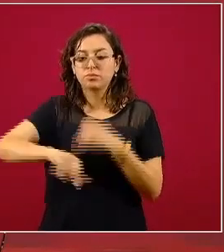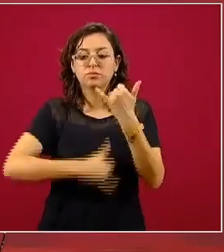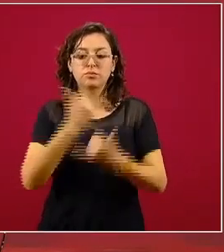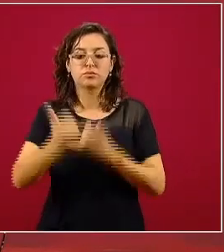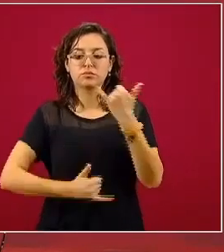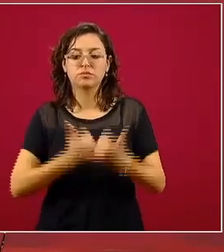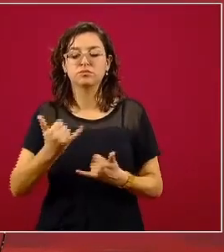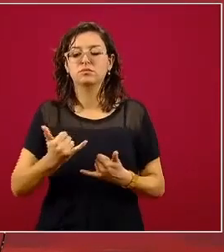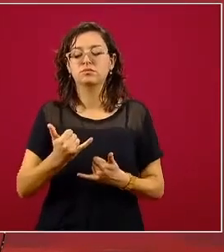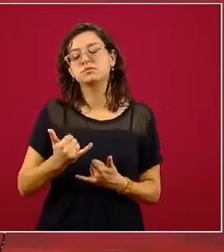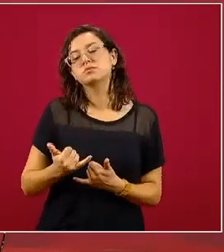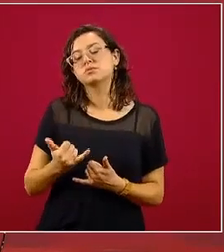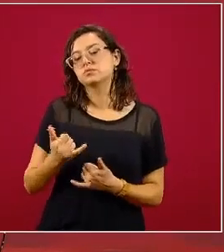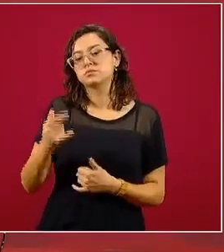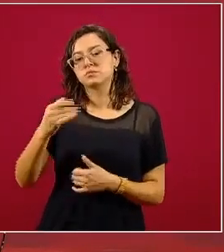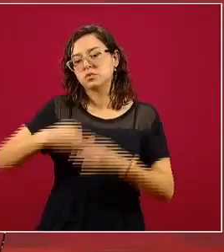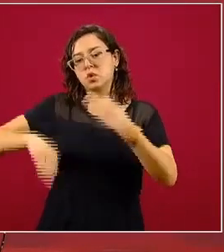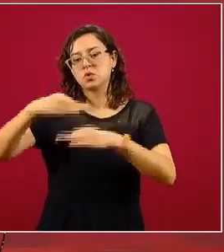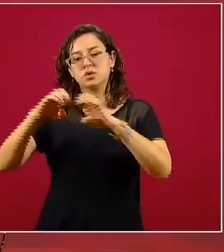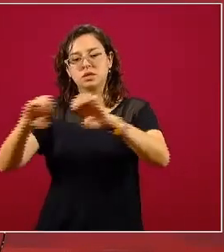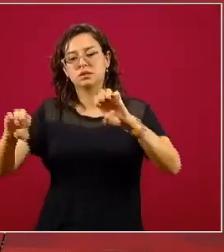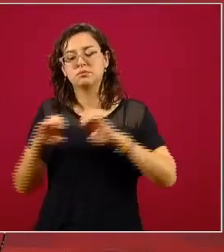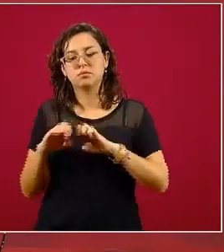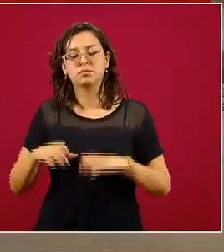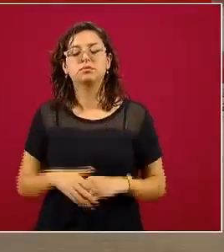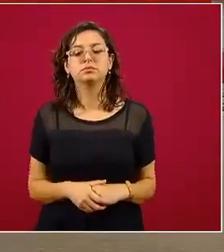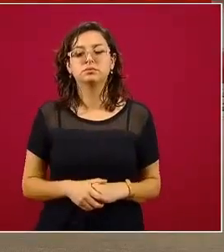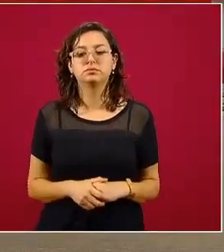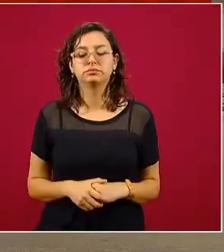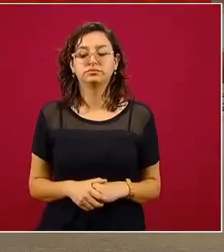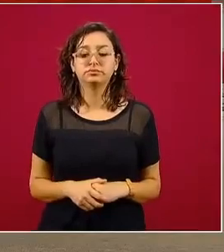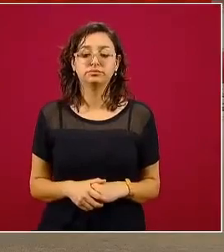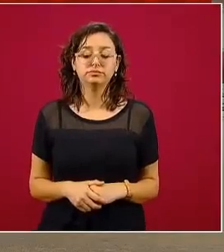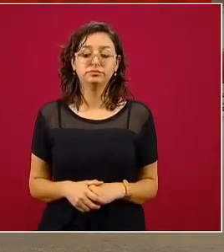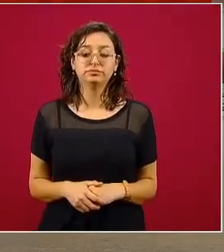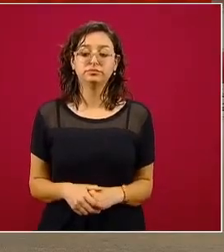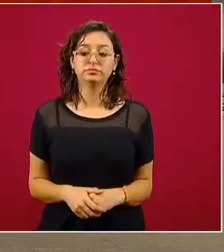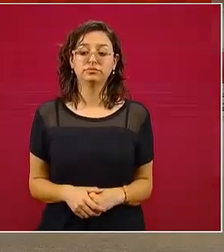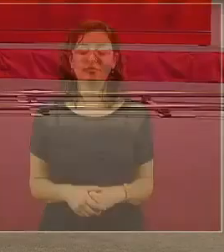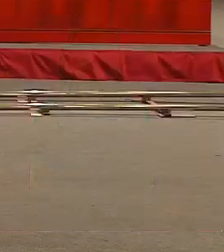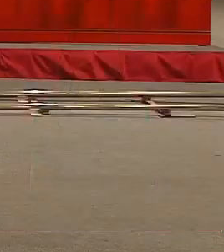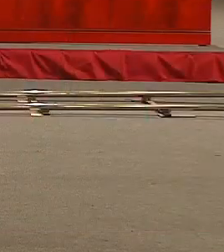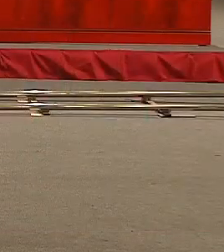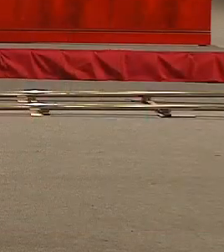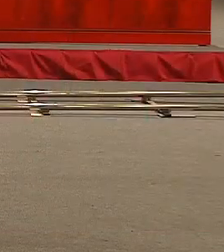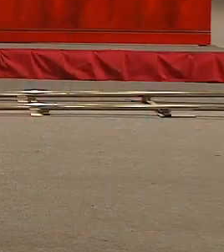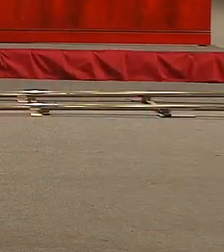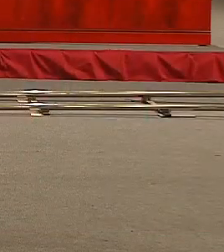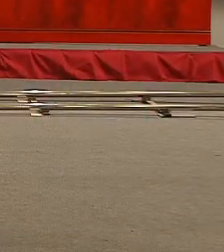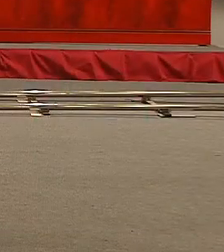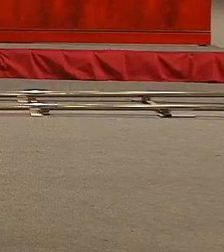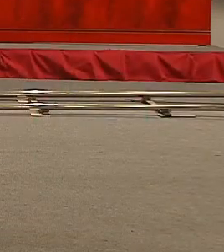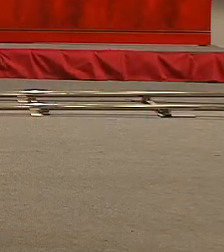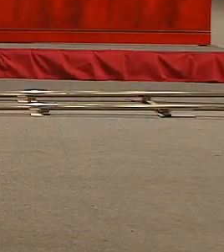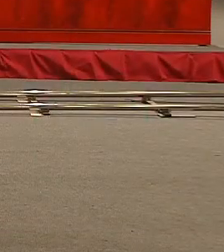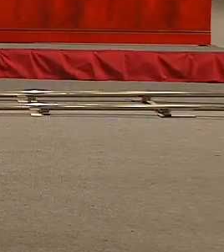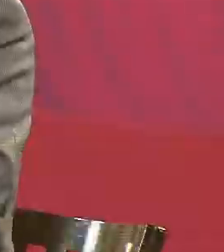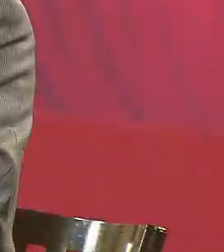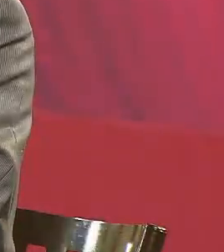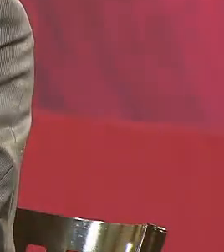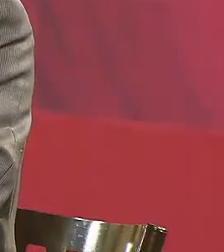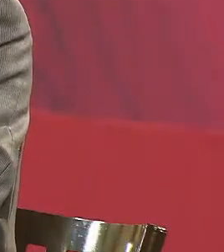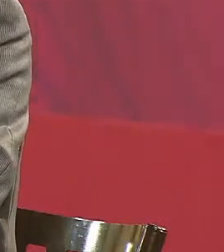y todo el equipo técnico y demás. Conforme nos acercamos al momento de la nueva normalidad